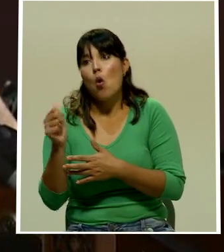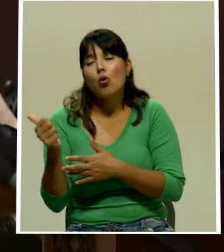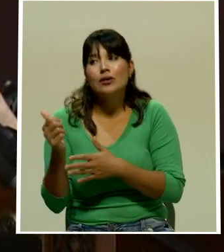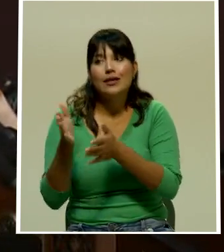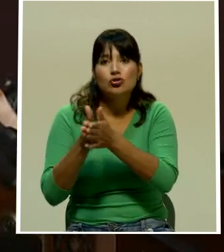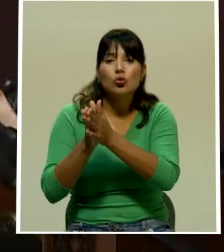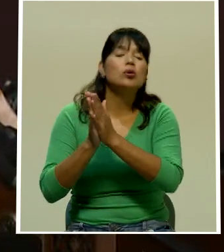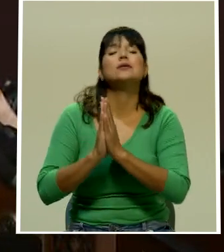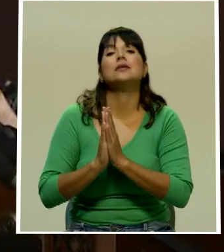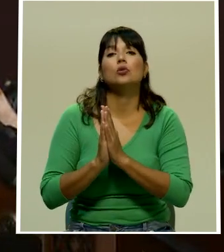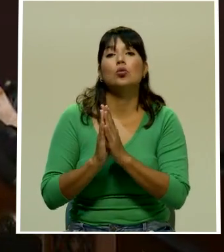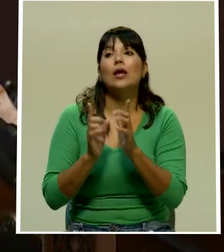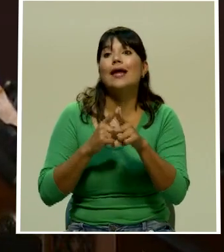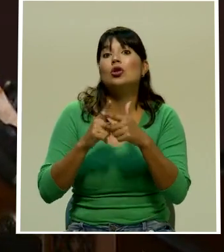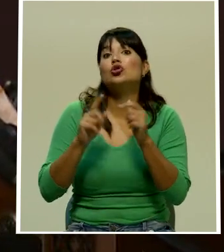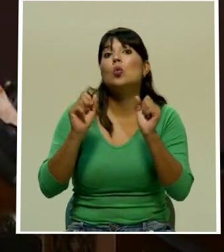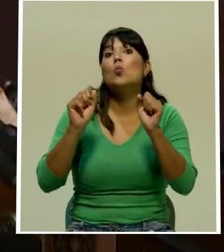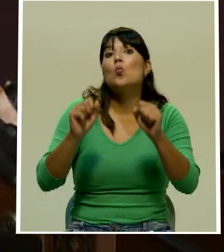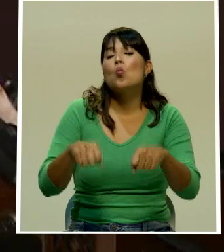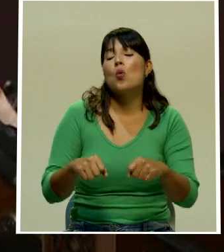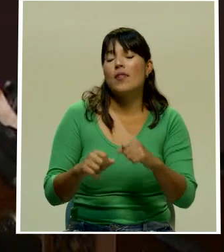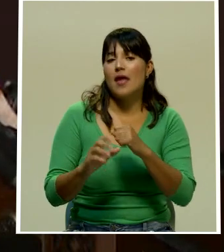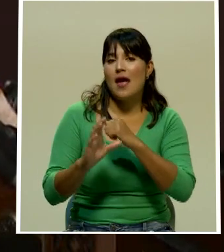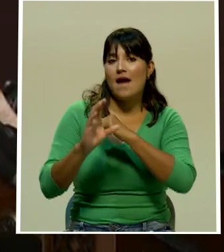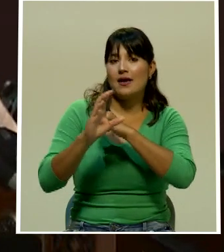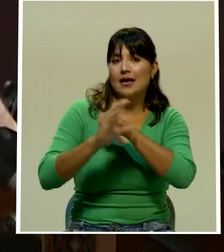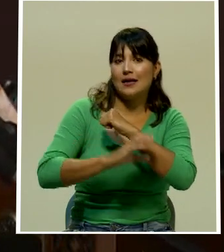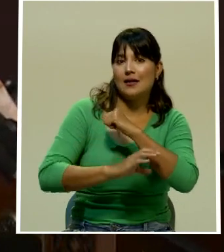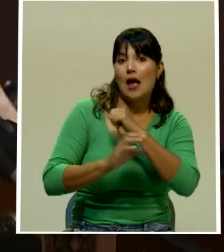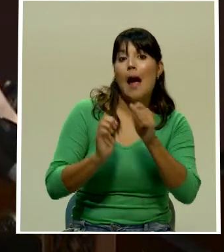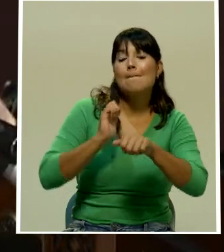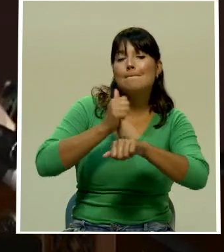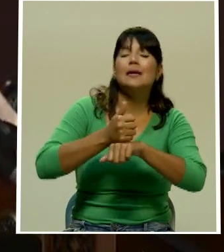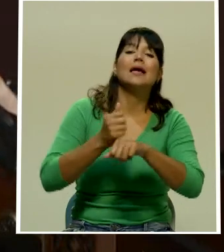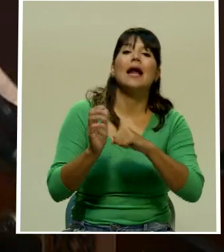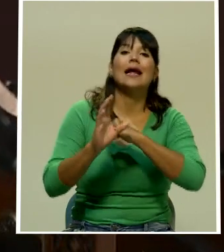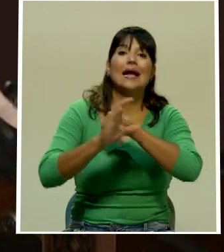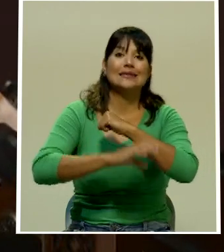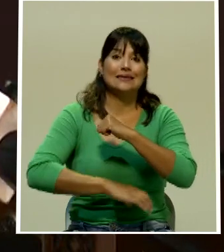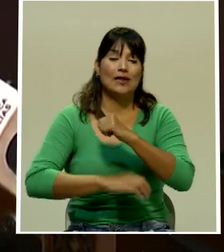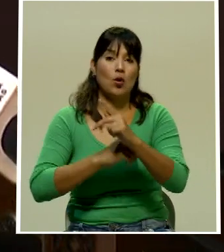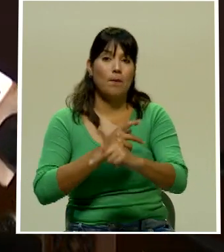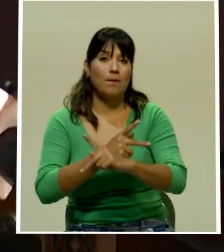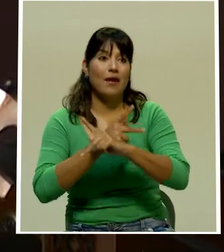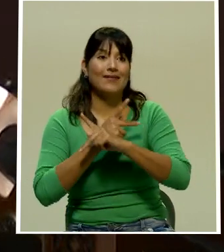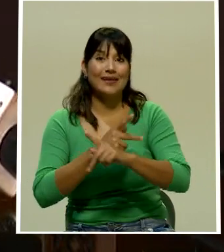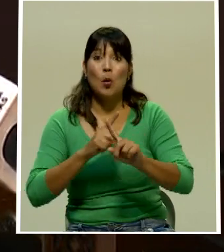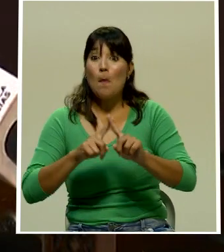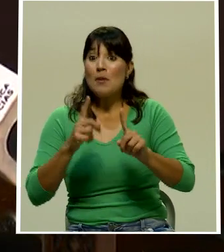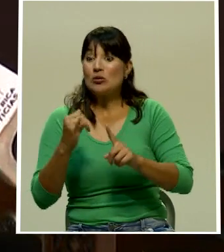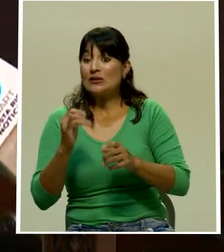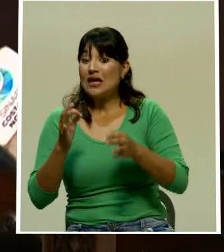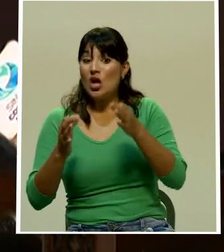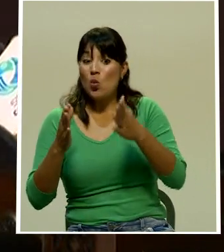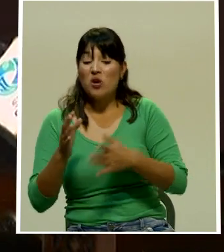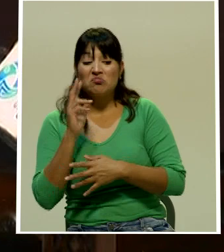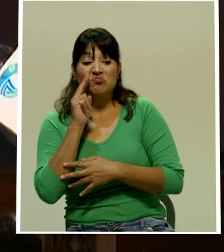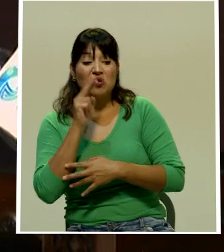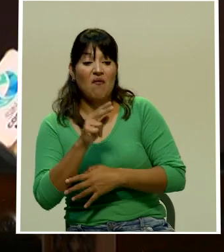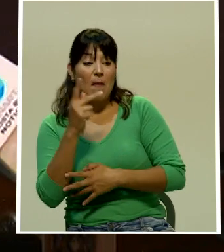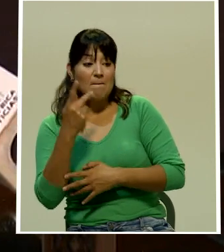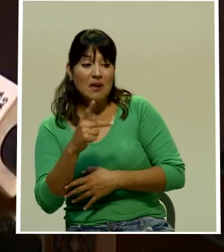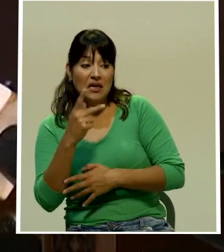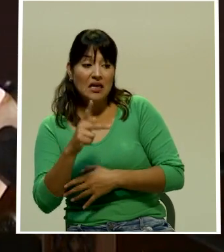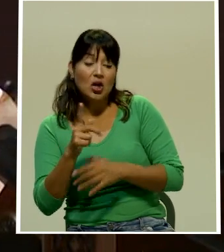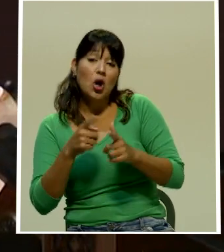ningún presupuesto, pues el juez lo que tiene que hacer ciertamente es rechazarlas o inclusive puede tomar alguna medida menos gravosa que las que se